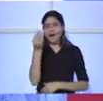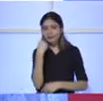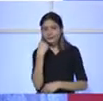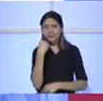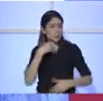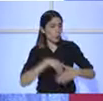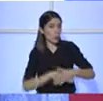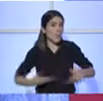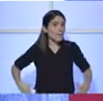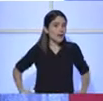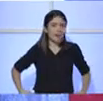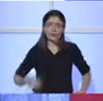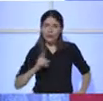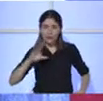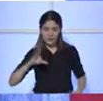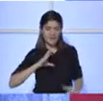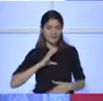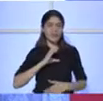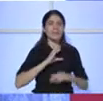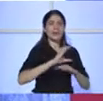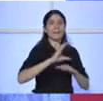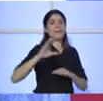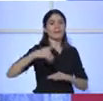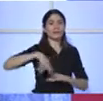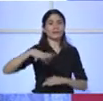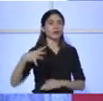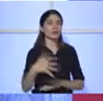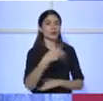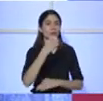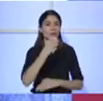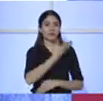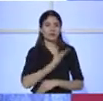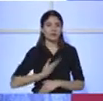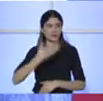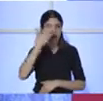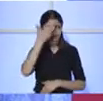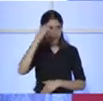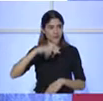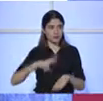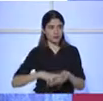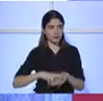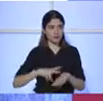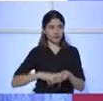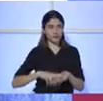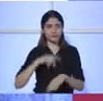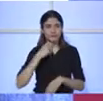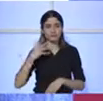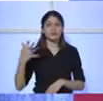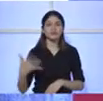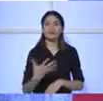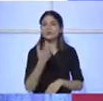importancia eso. Con el dinero que nosotros recuperamos de la ejecución de pólizas de seguros, ¿qué hace? Se